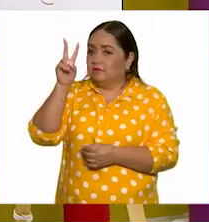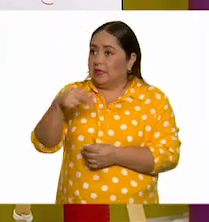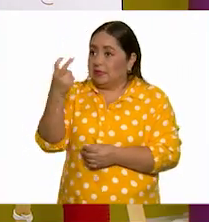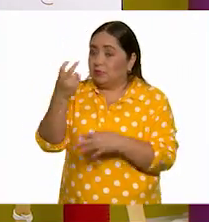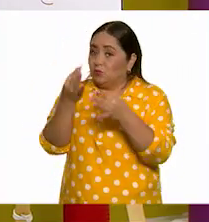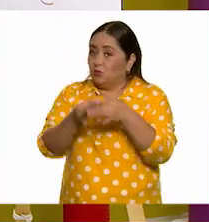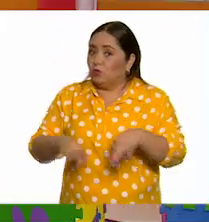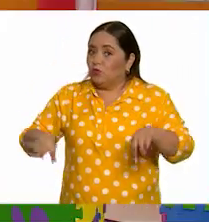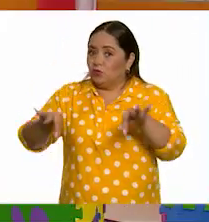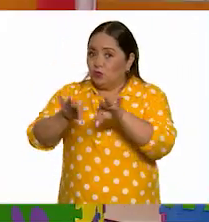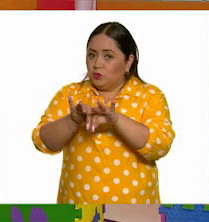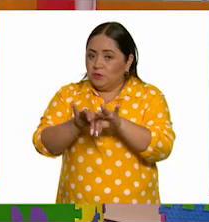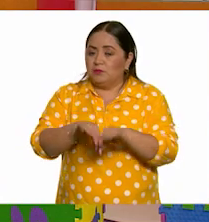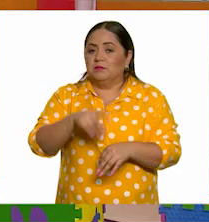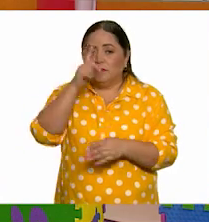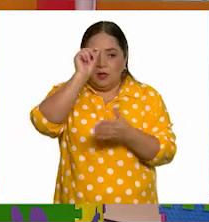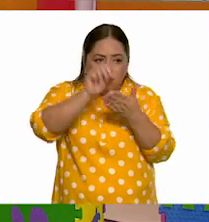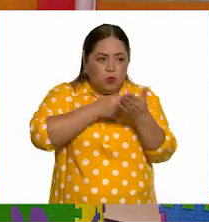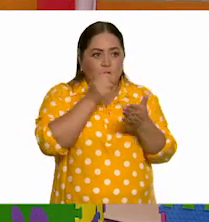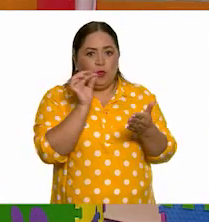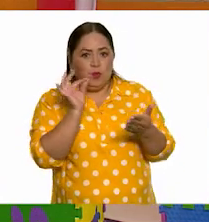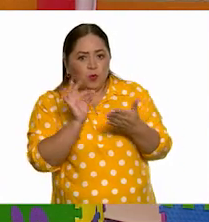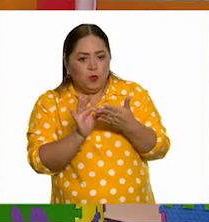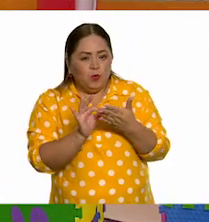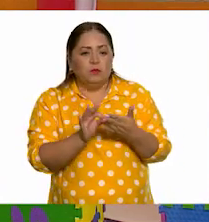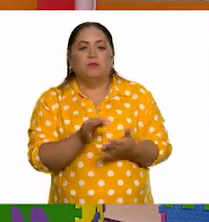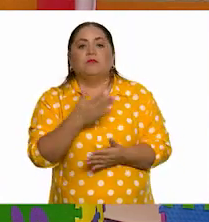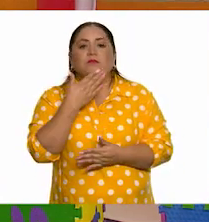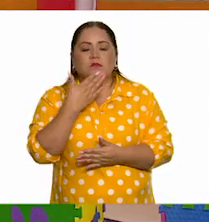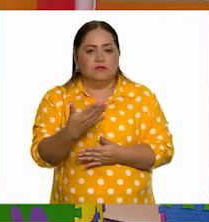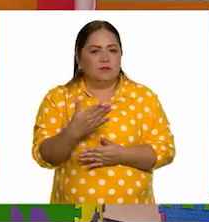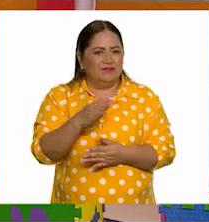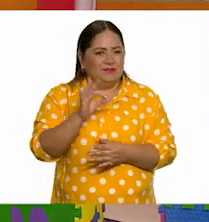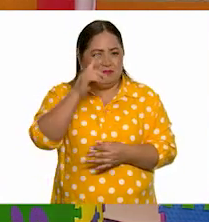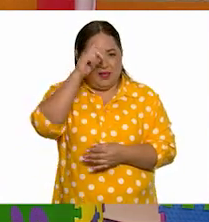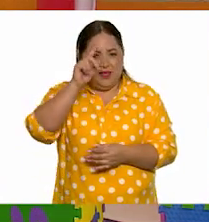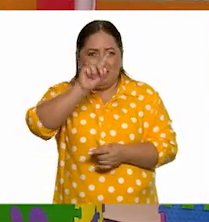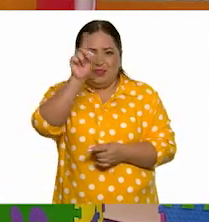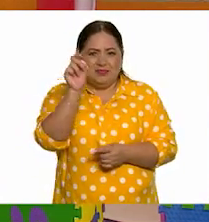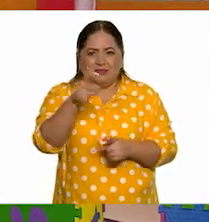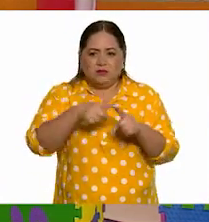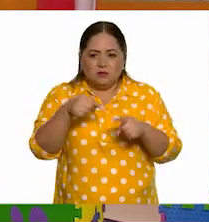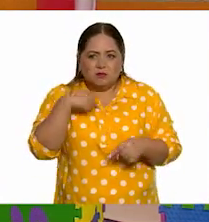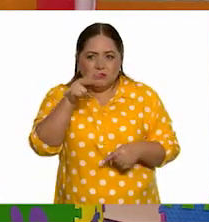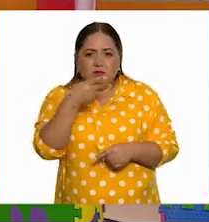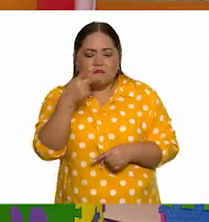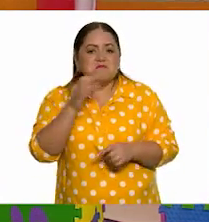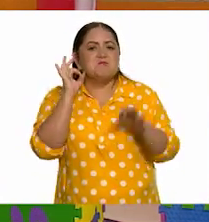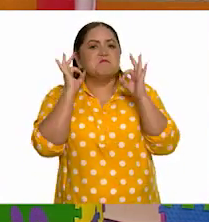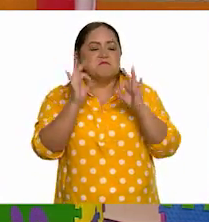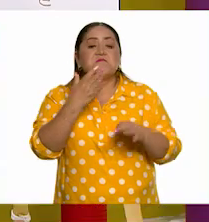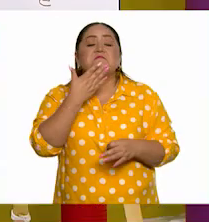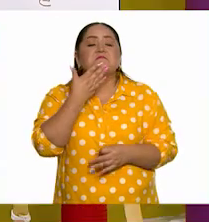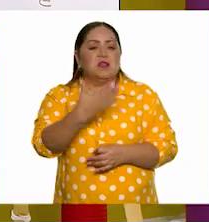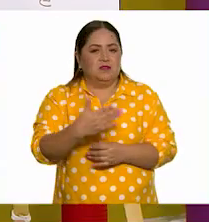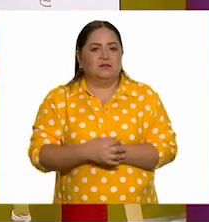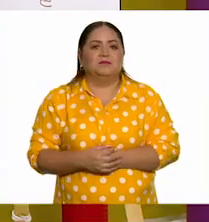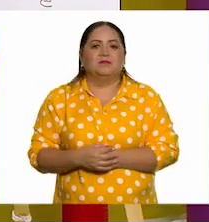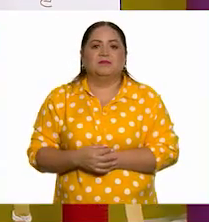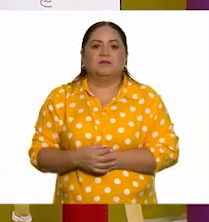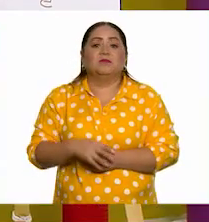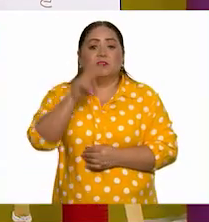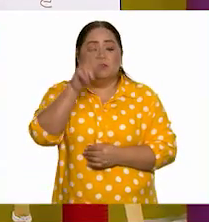importante. Da esas pausas a las comas, a los puntos y el énfasis a los signos de admiración y de interrogación. Lo han hecho muy bien.